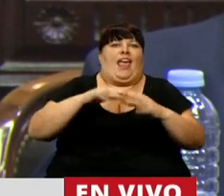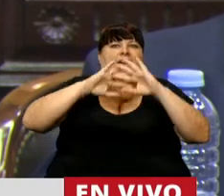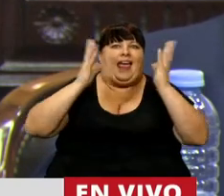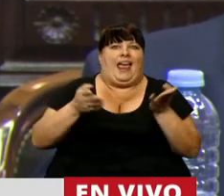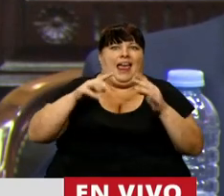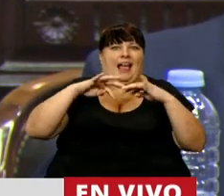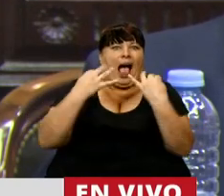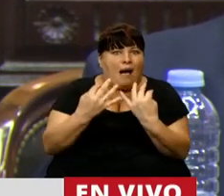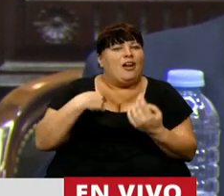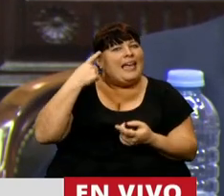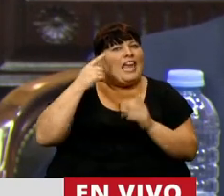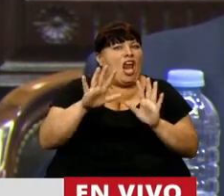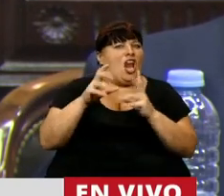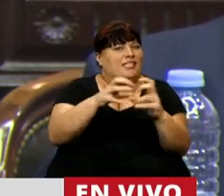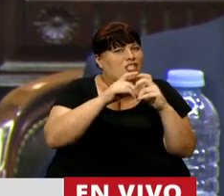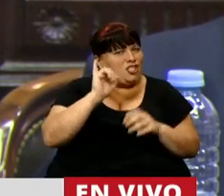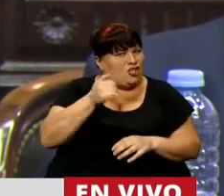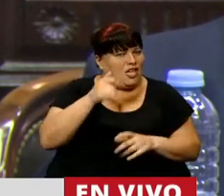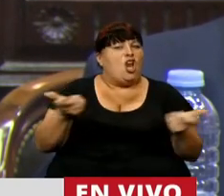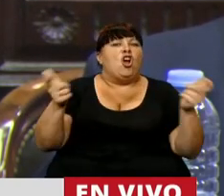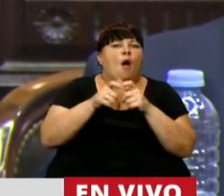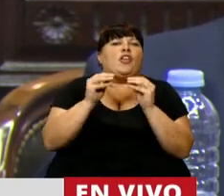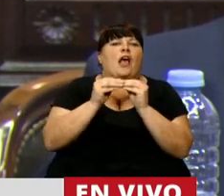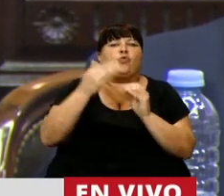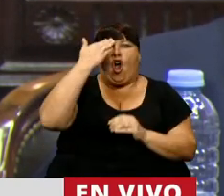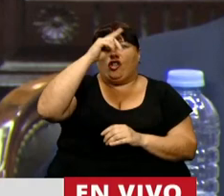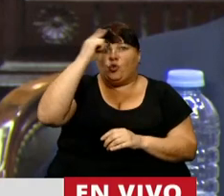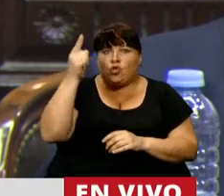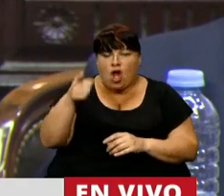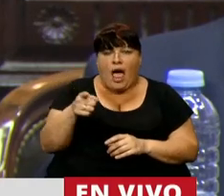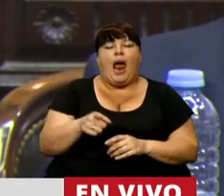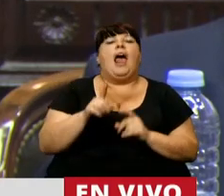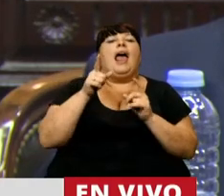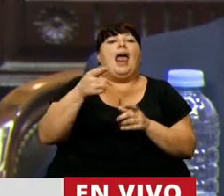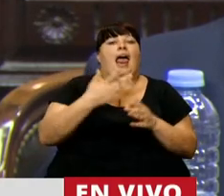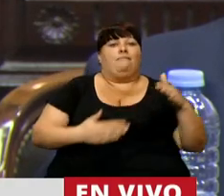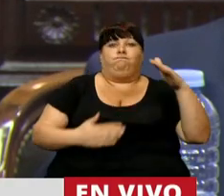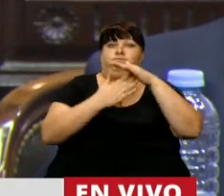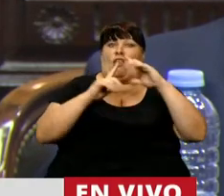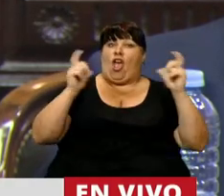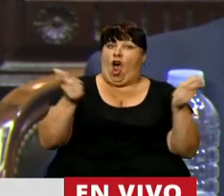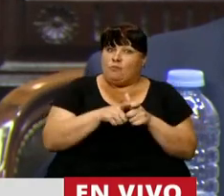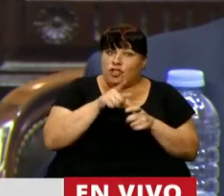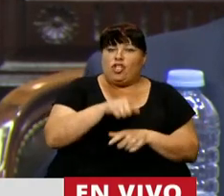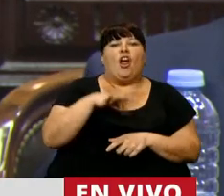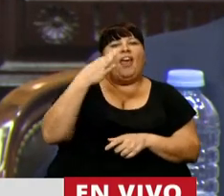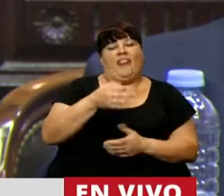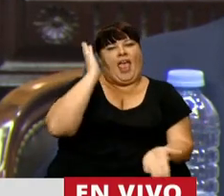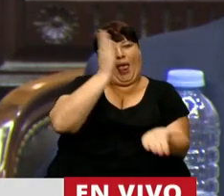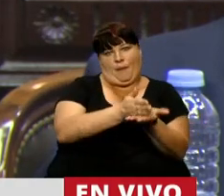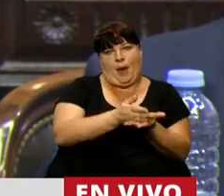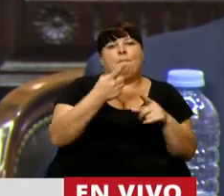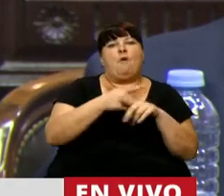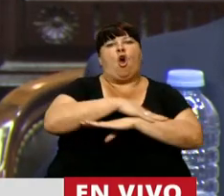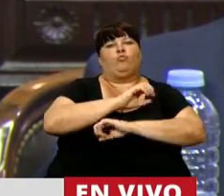y creemos que así sea tratado por la Comisión de Asuntos Constitucionales y que la autoridad de la Comisión sea percibida